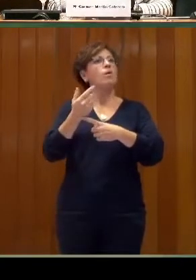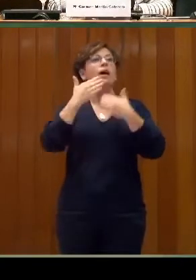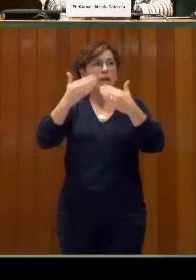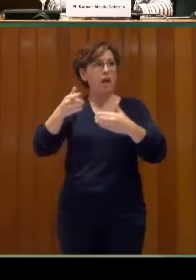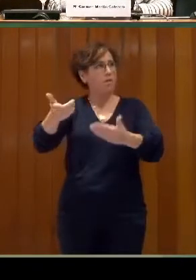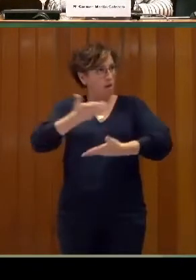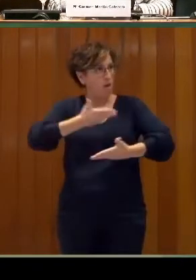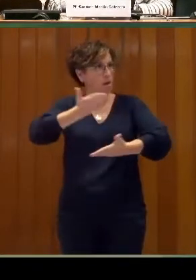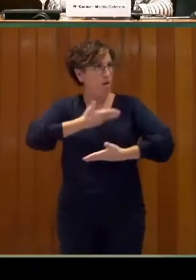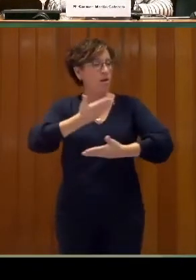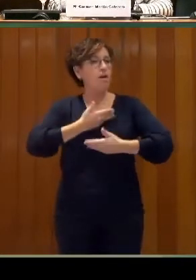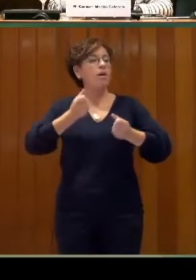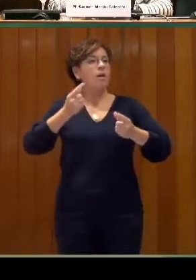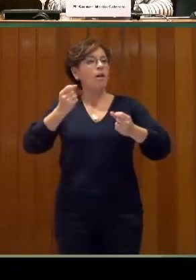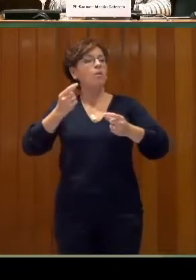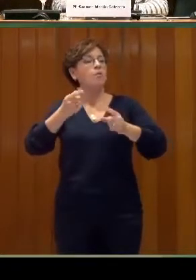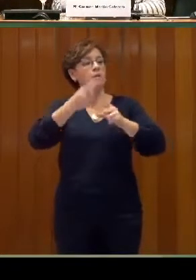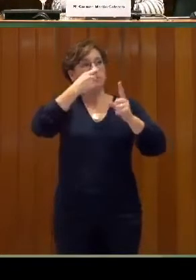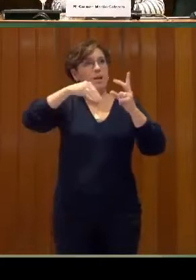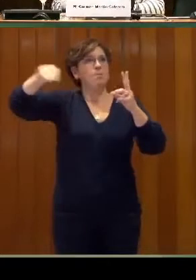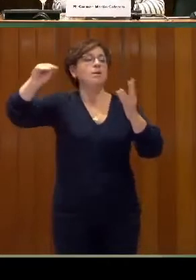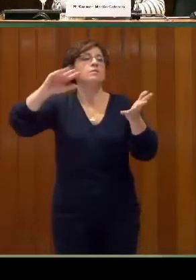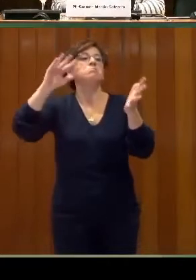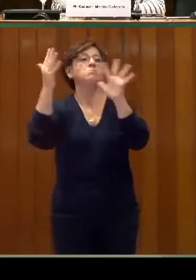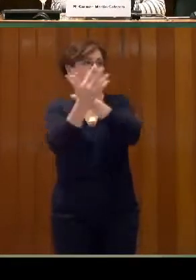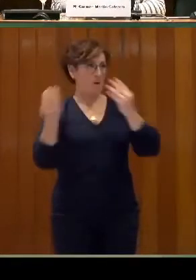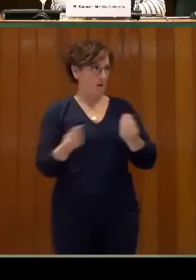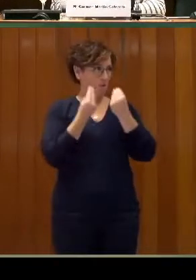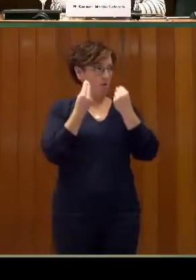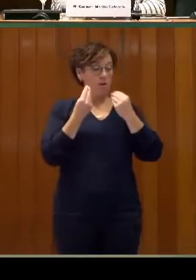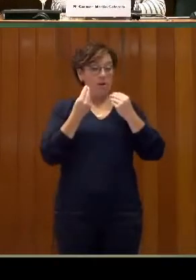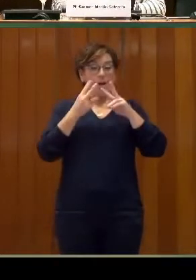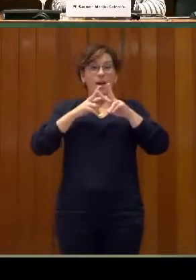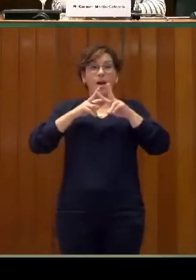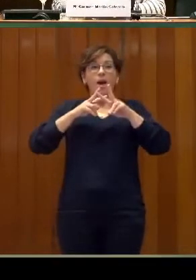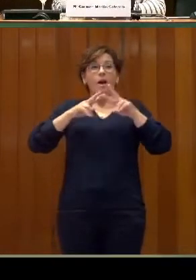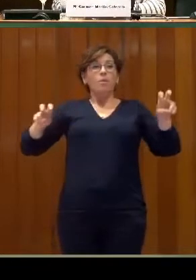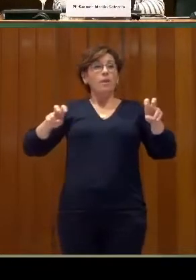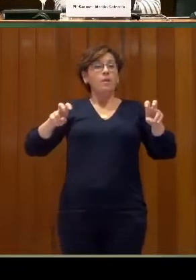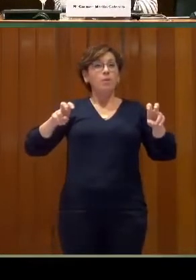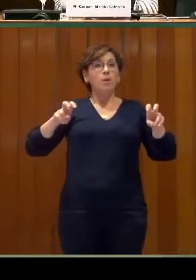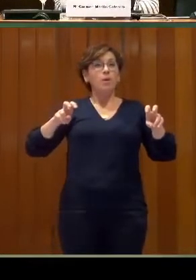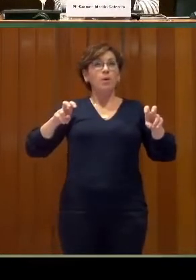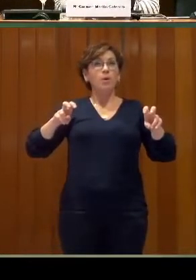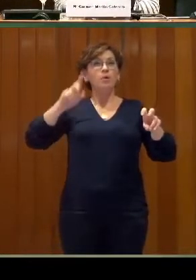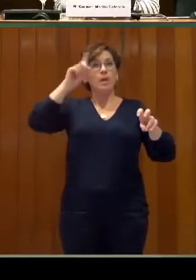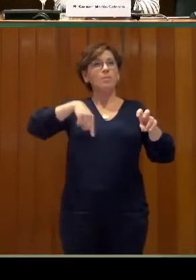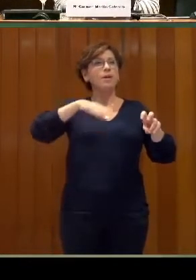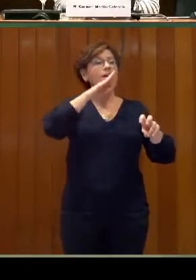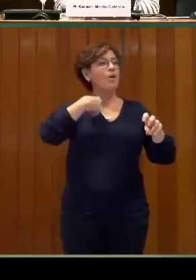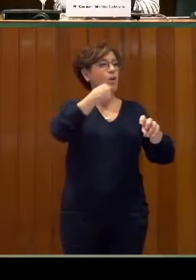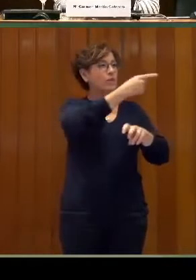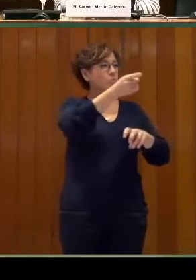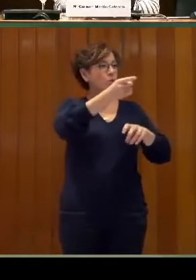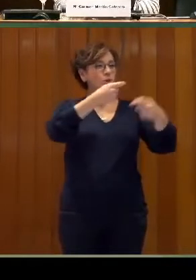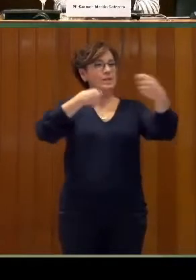muchas más cosas. Os comentaba al principio, por ejemplo, las tiendas. En